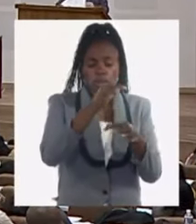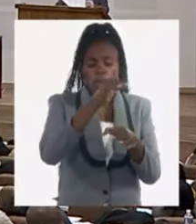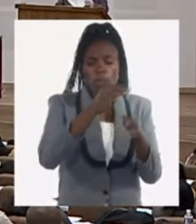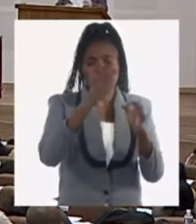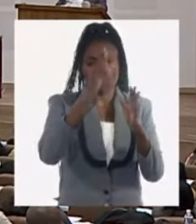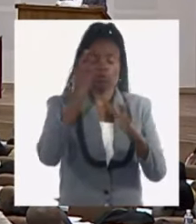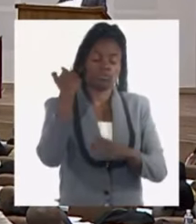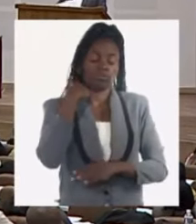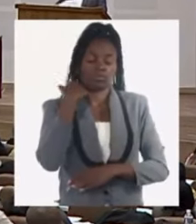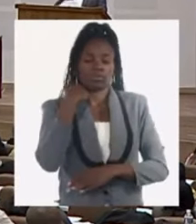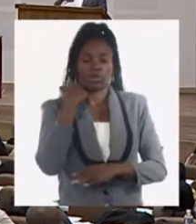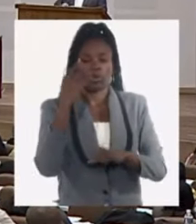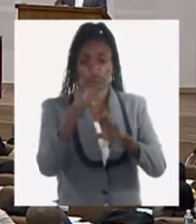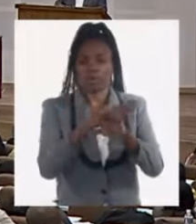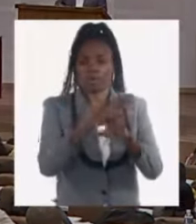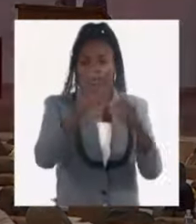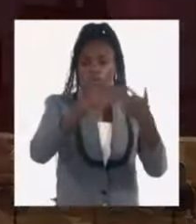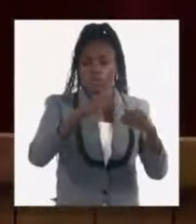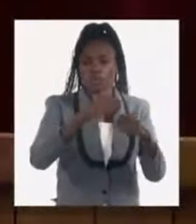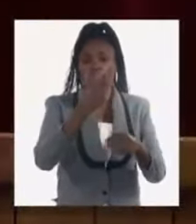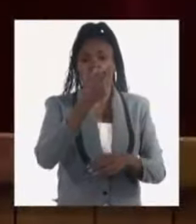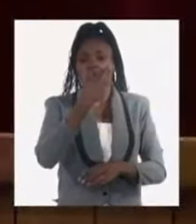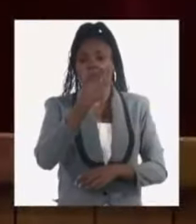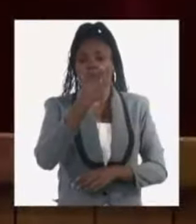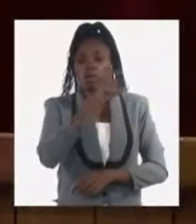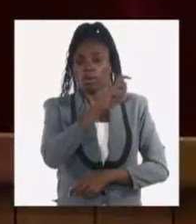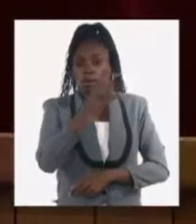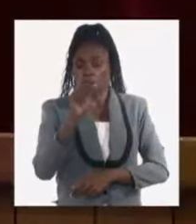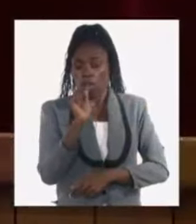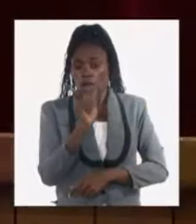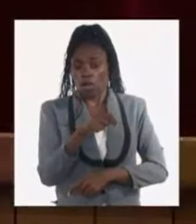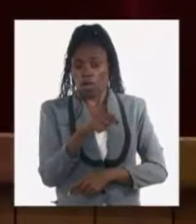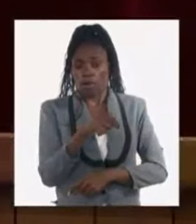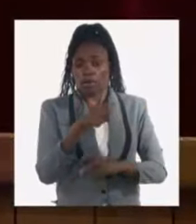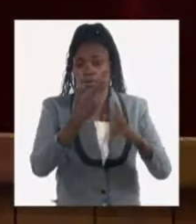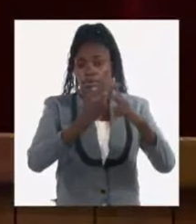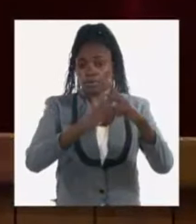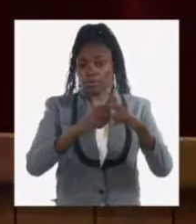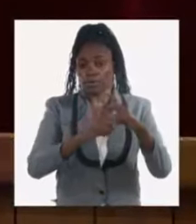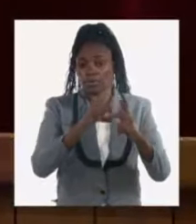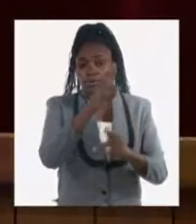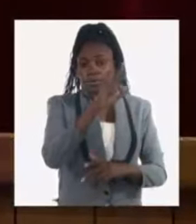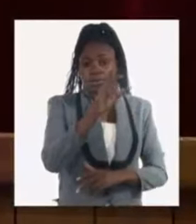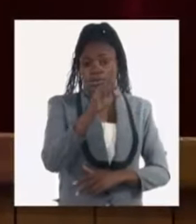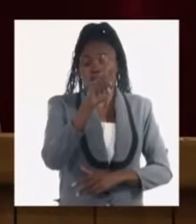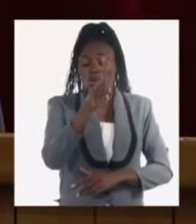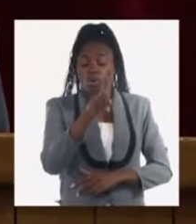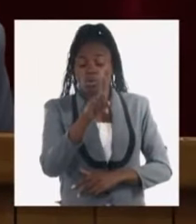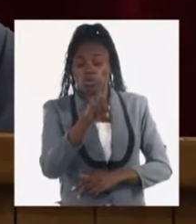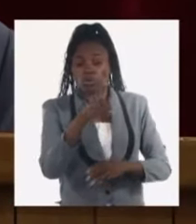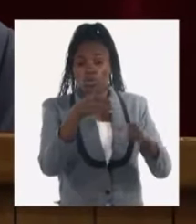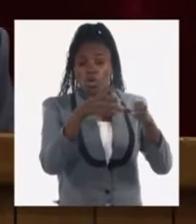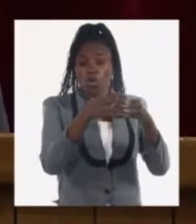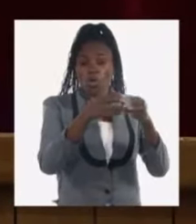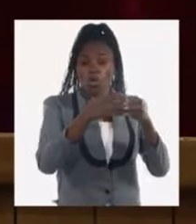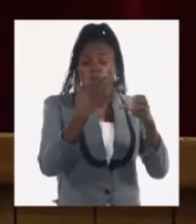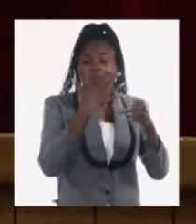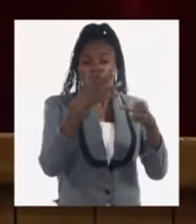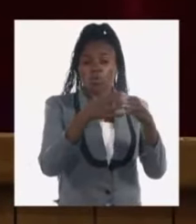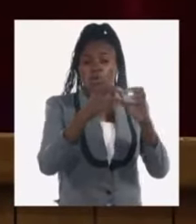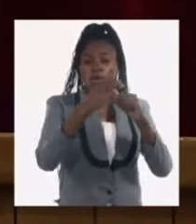activos varias inversiones en la producción de medicamentos la reparación de 111 equipos del programa ferroviario